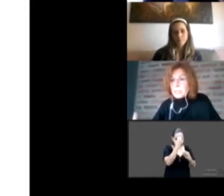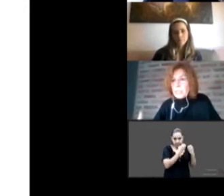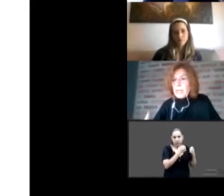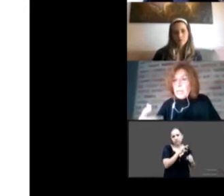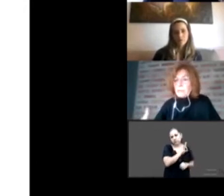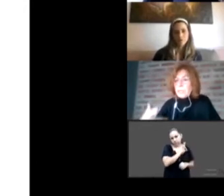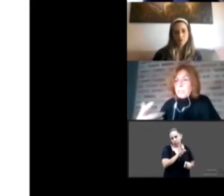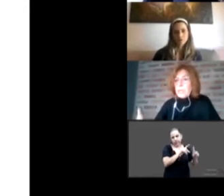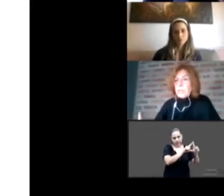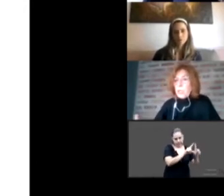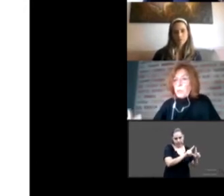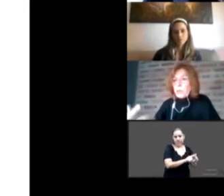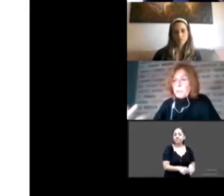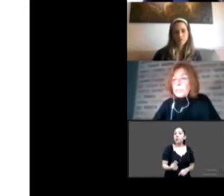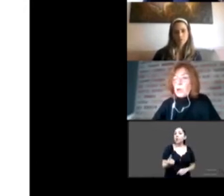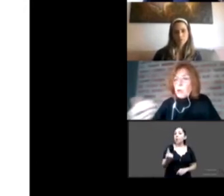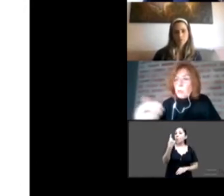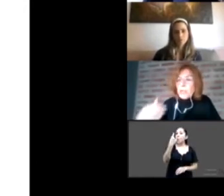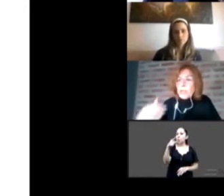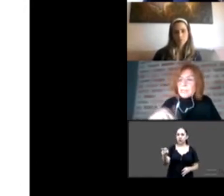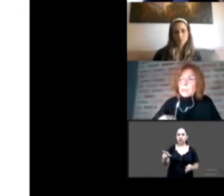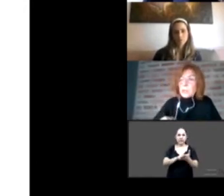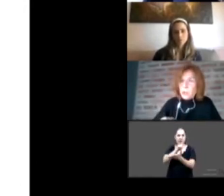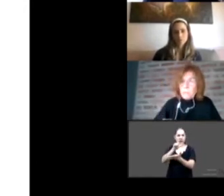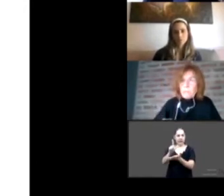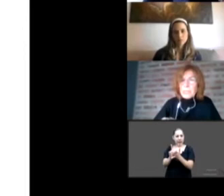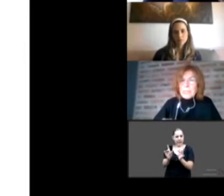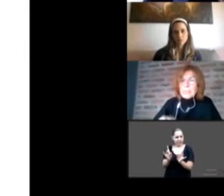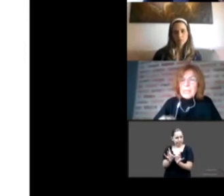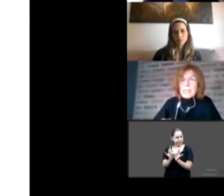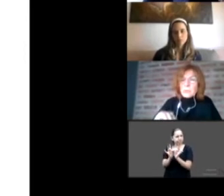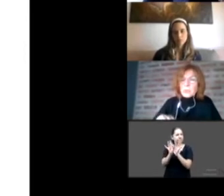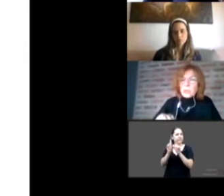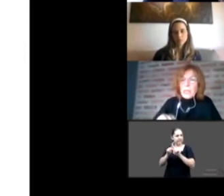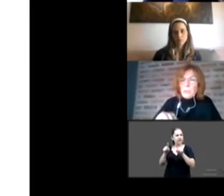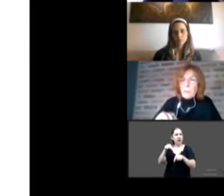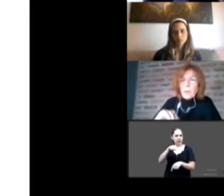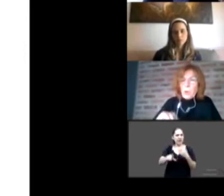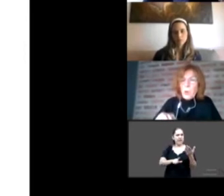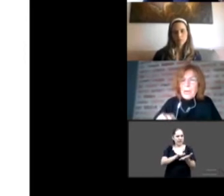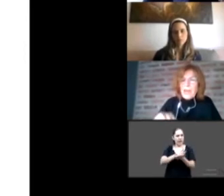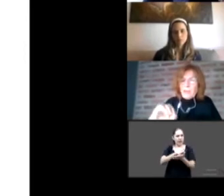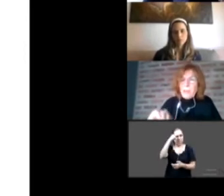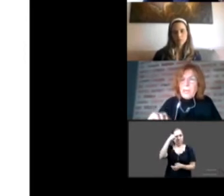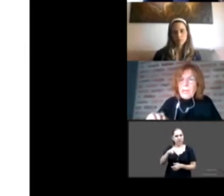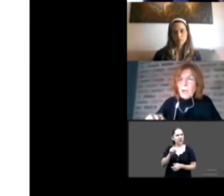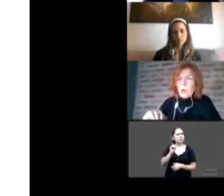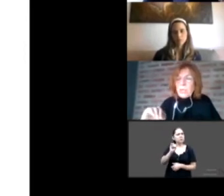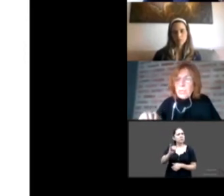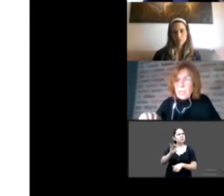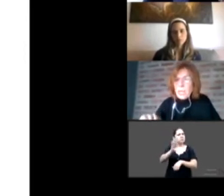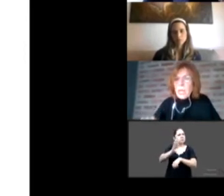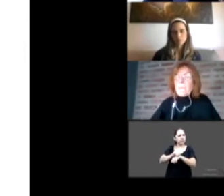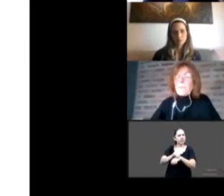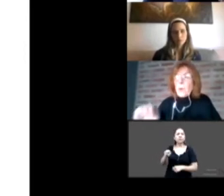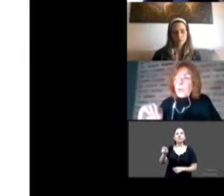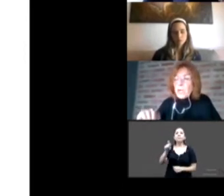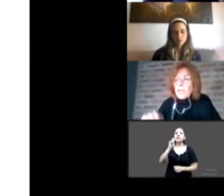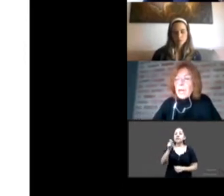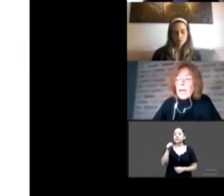existe, la ley mexicana lo permite como una excepción, que es la situación por la cual las familias de acogida